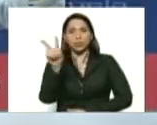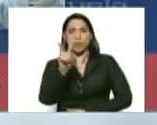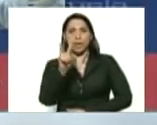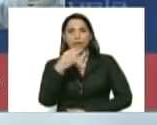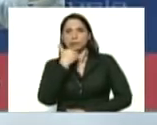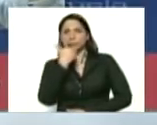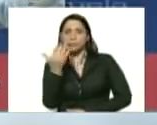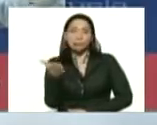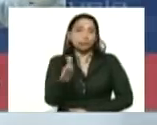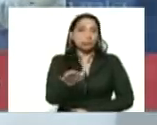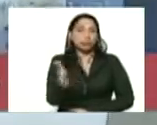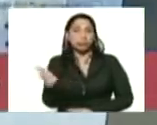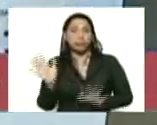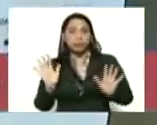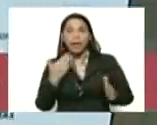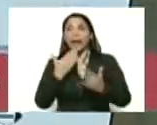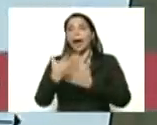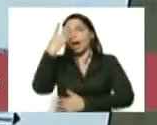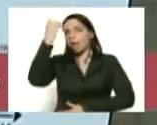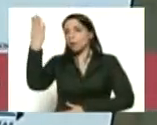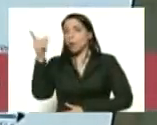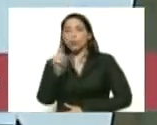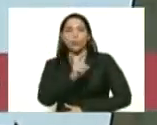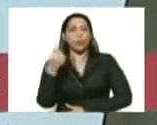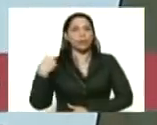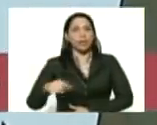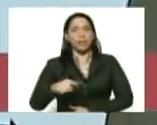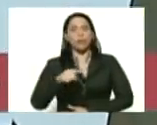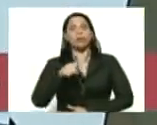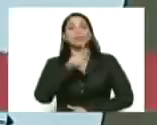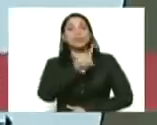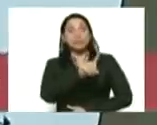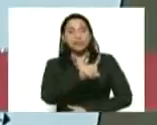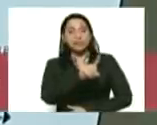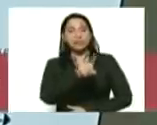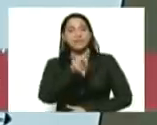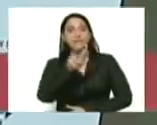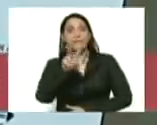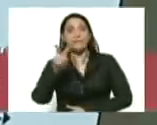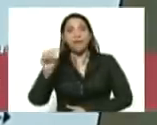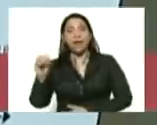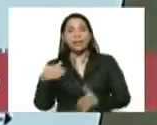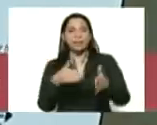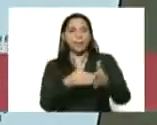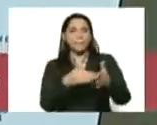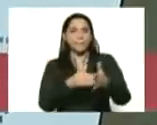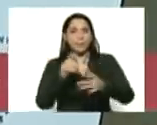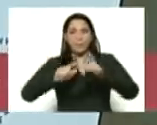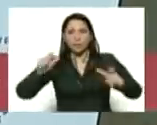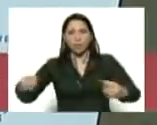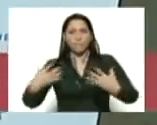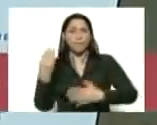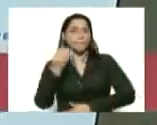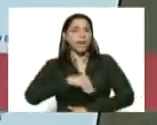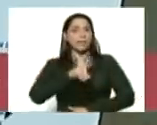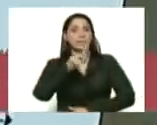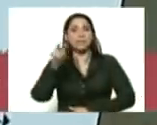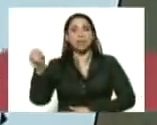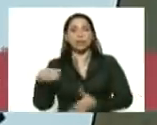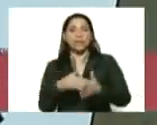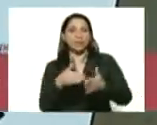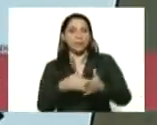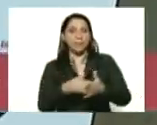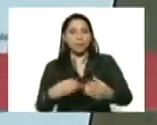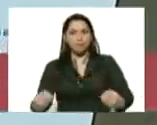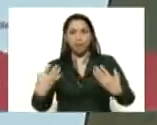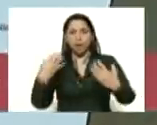menos. Gracias a Dios no lo tenemos. 120.000 casos. Más de 120.000 casos.